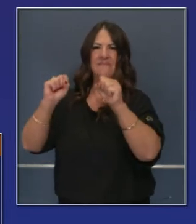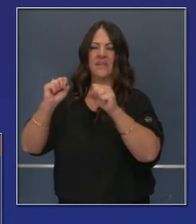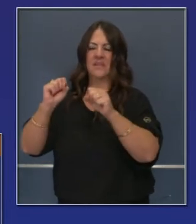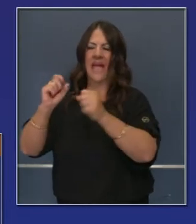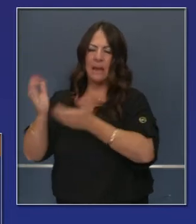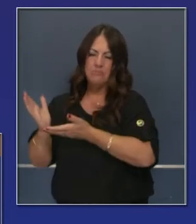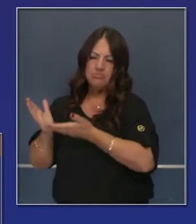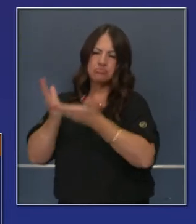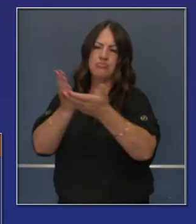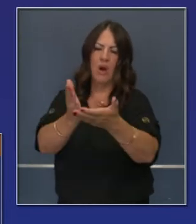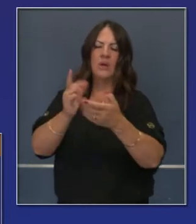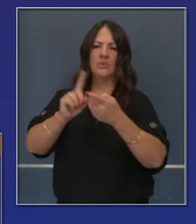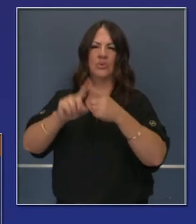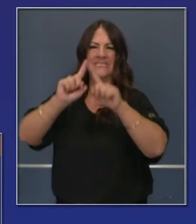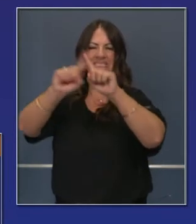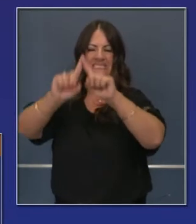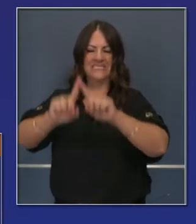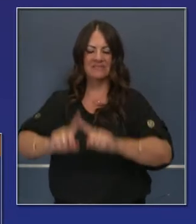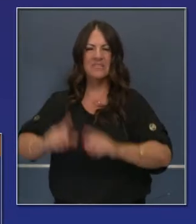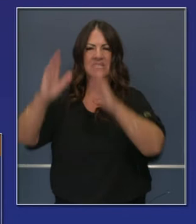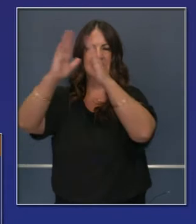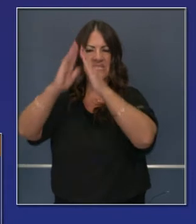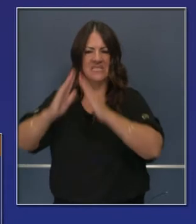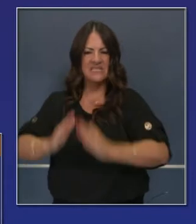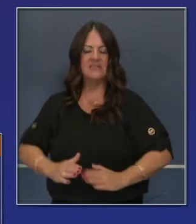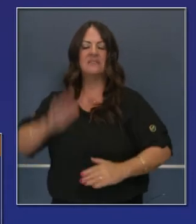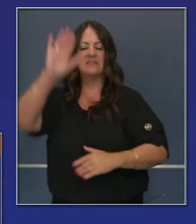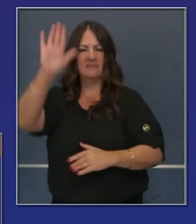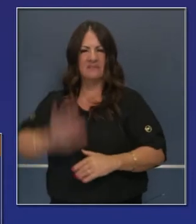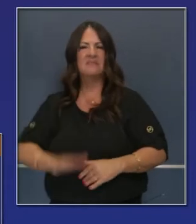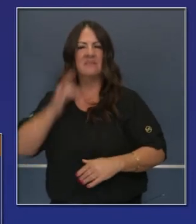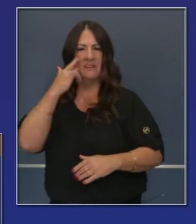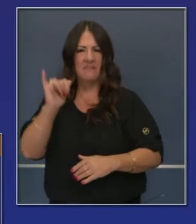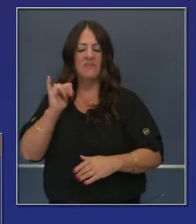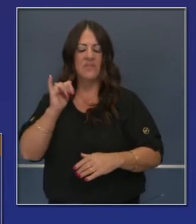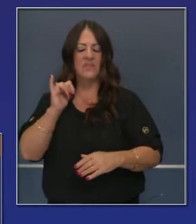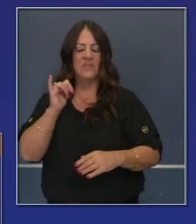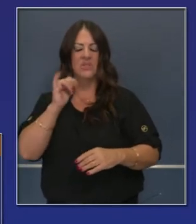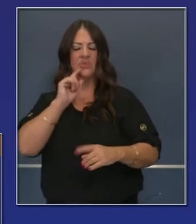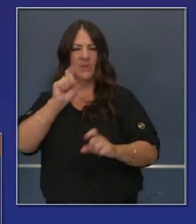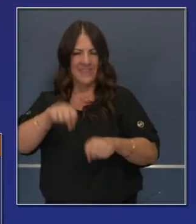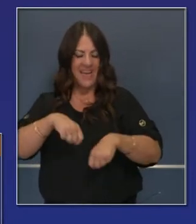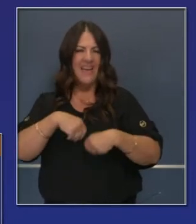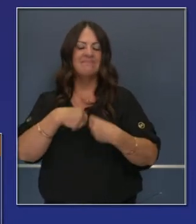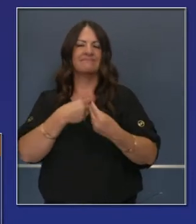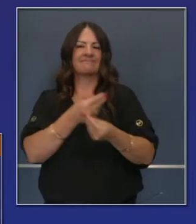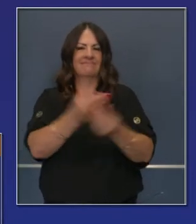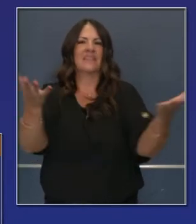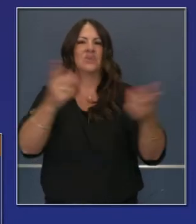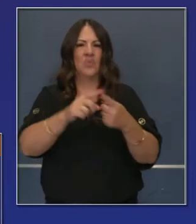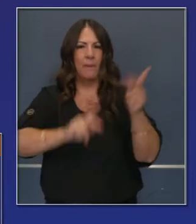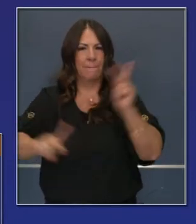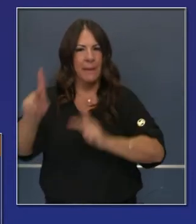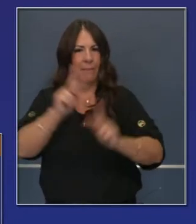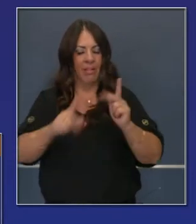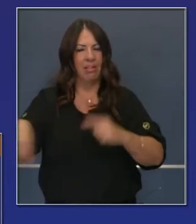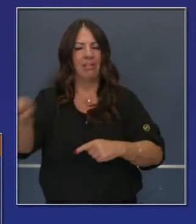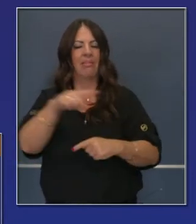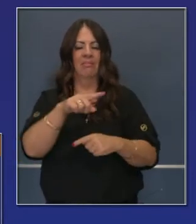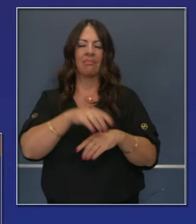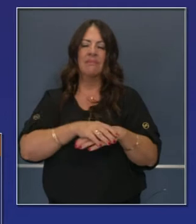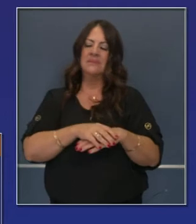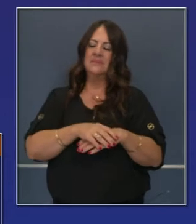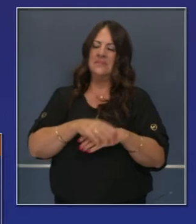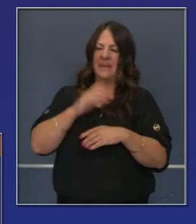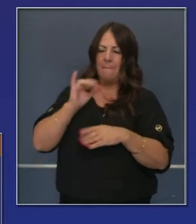ver cómo se hará todo esto. El anuncio será hoy con los 11 individuos en cuanto a que estas vacunas sean distribuidas